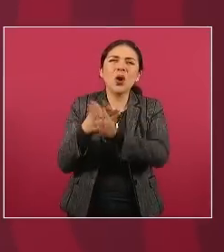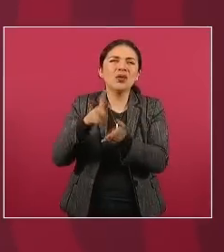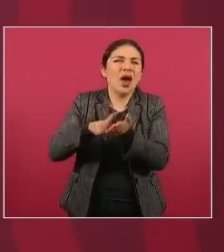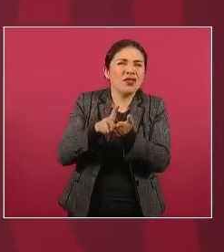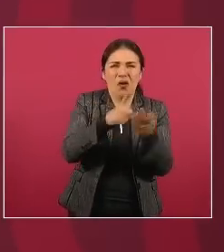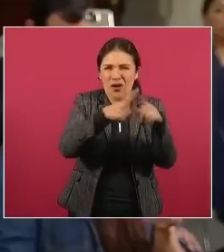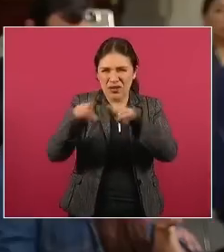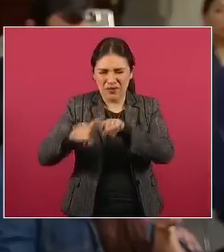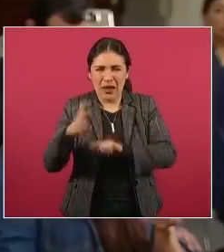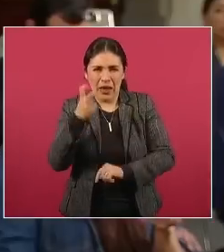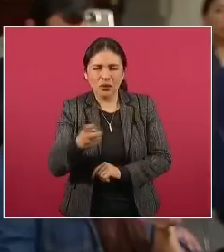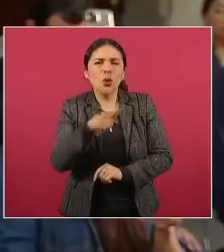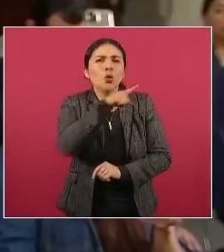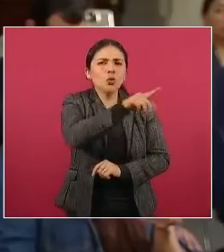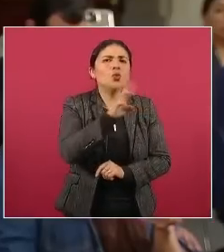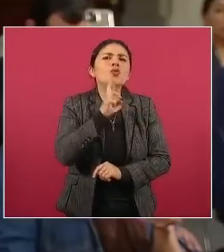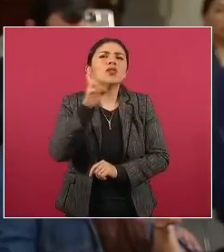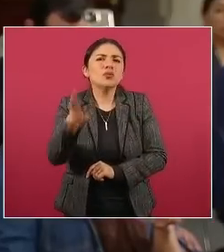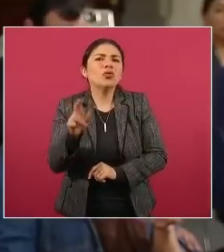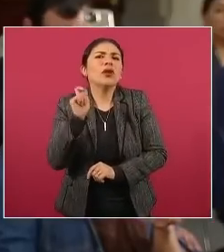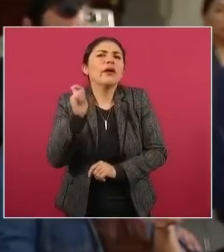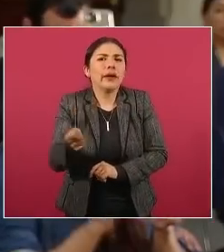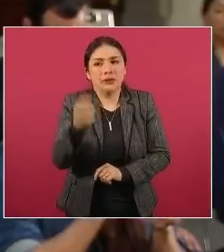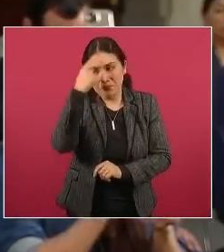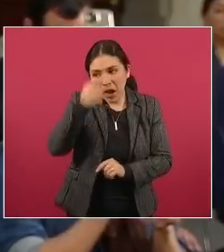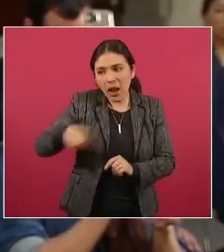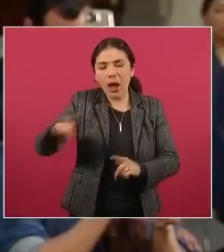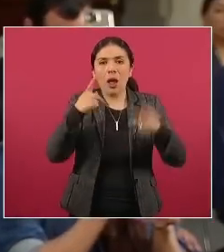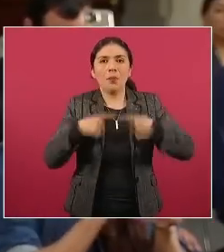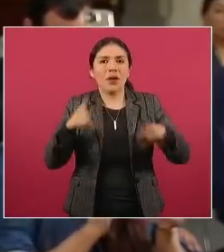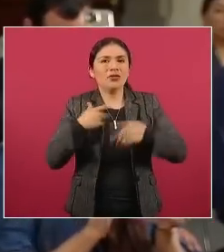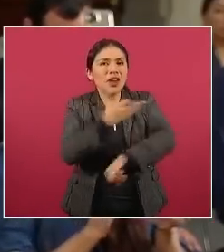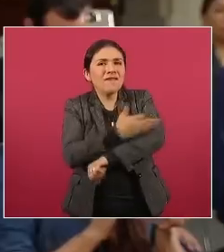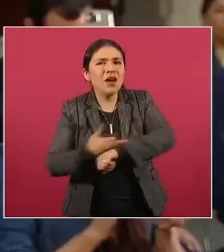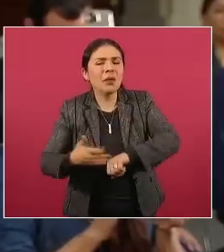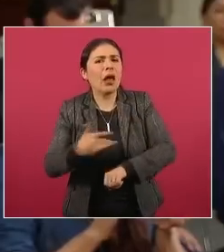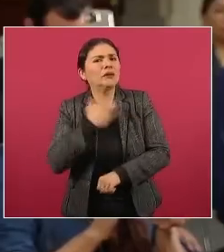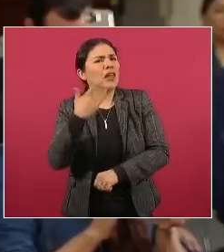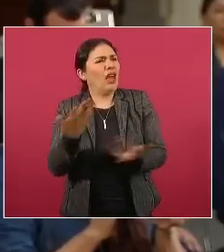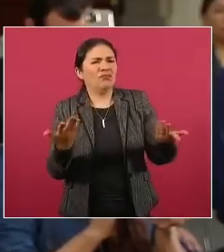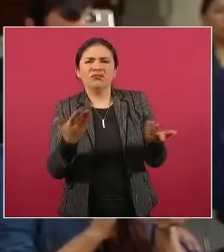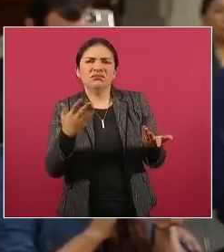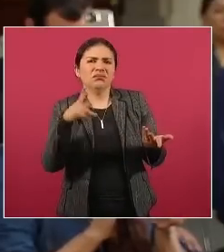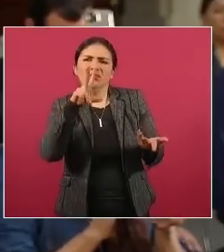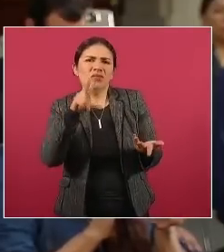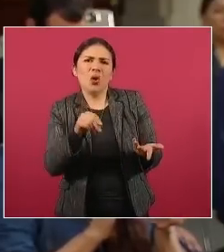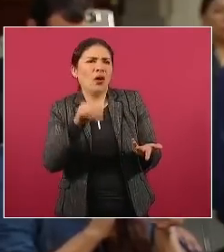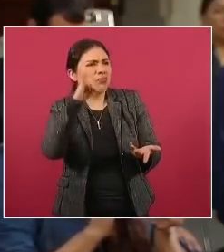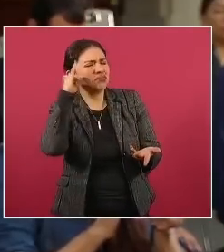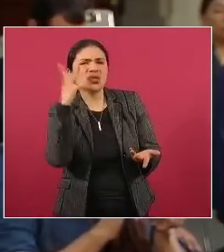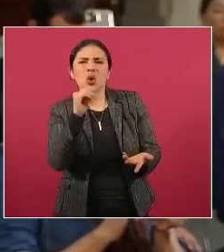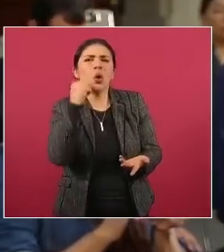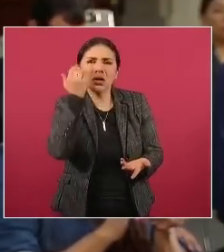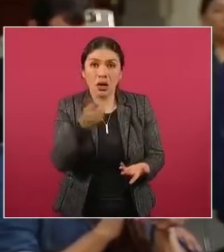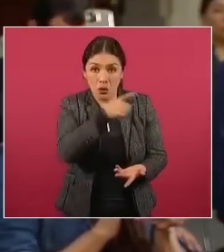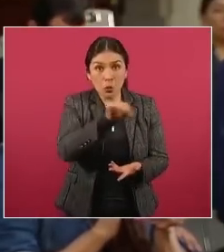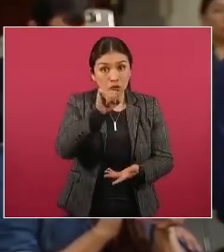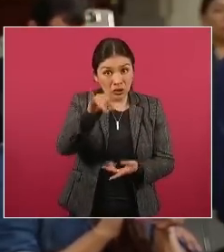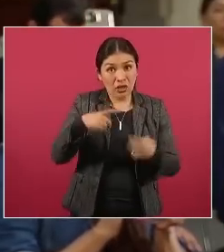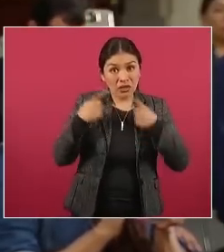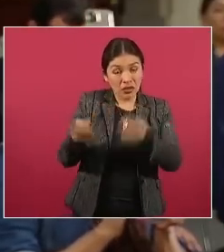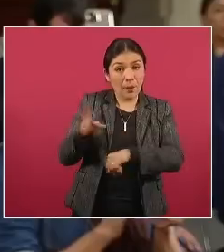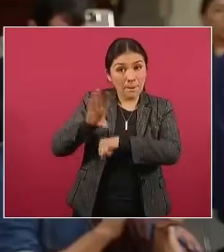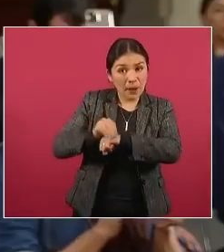no les duele su pueblo como lo ha masacrado el ejército como ha entrado a poblaciones como ha violado